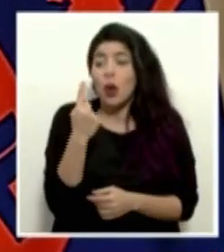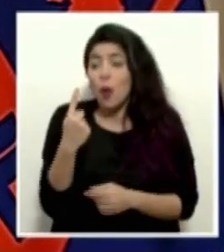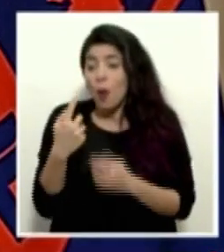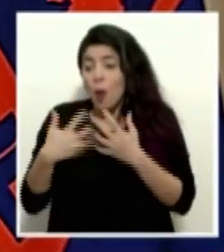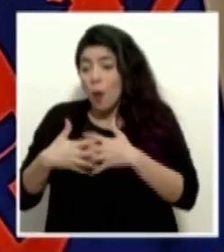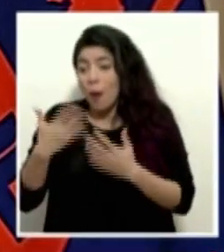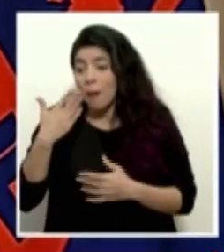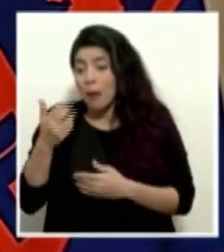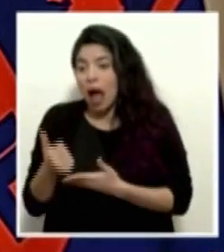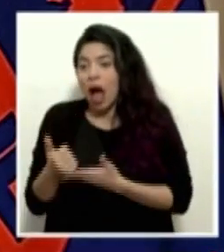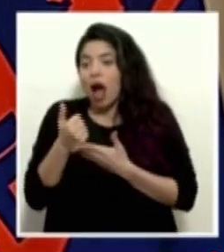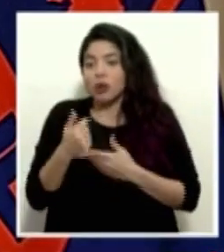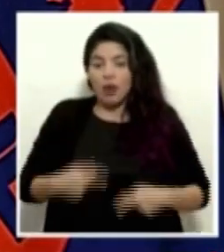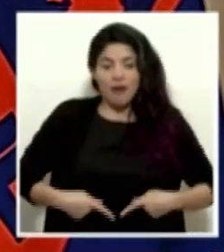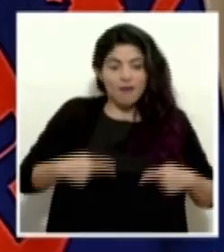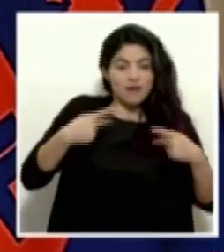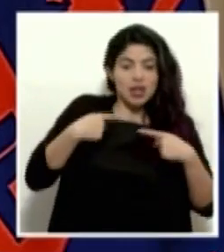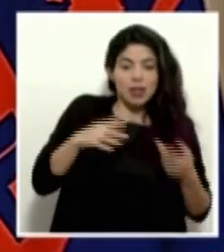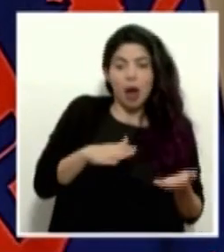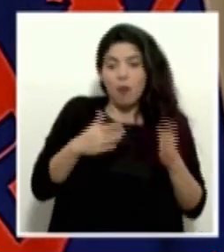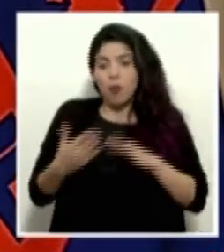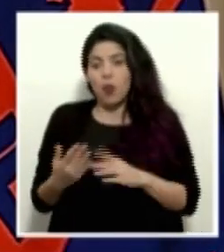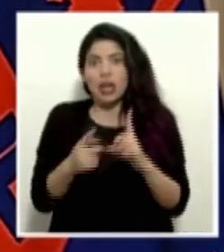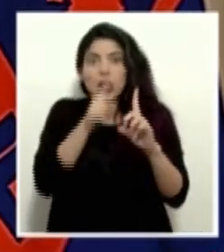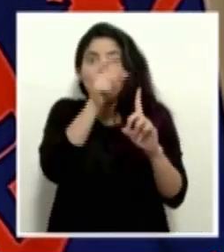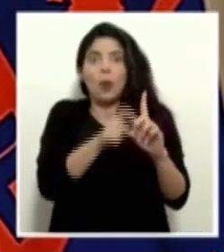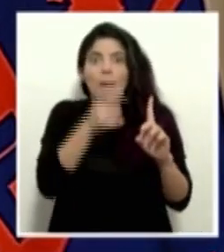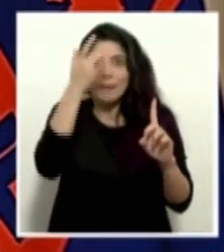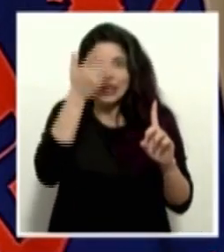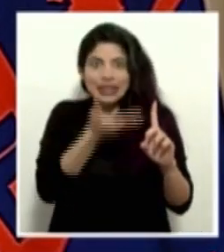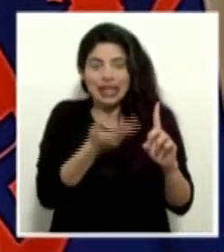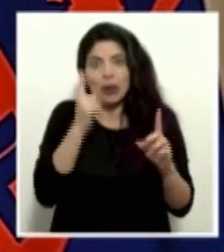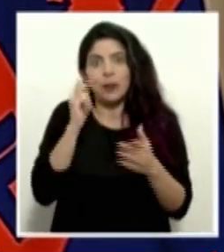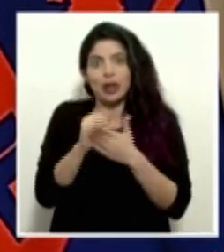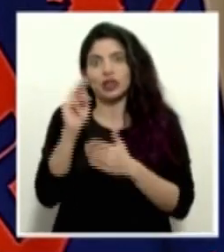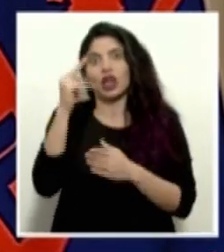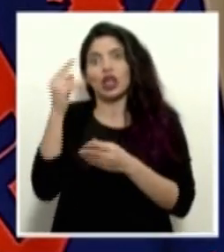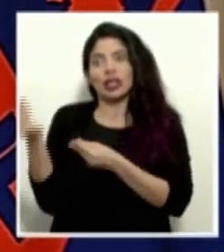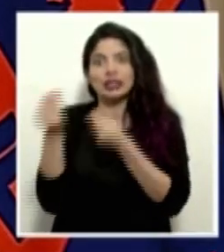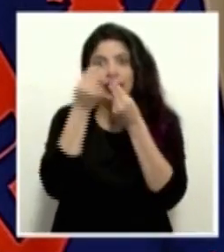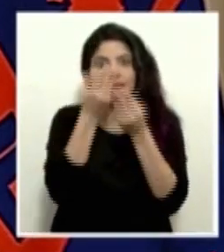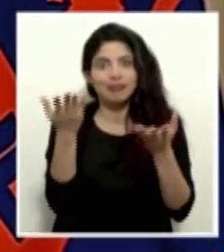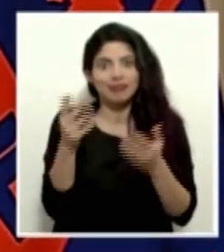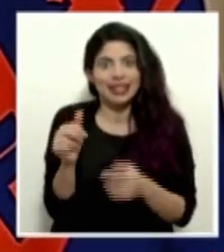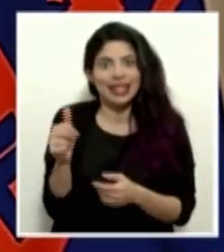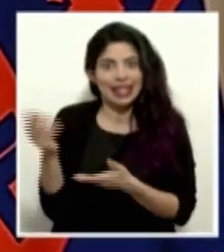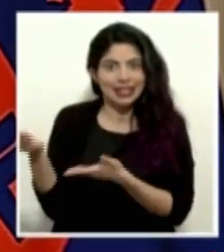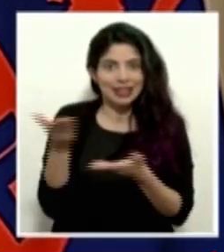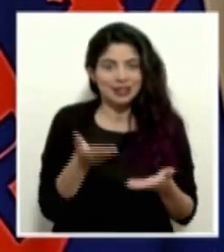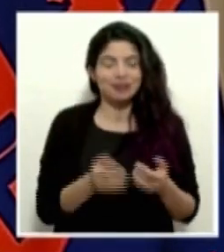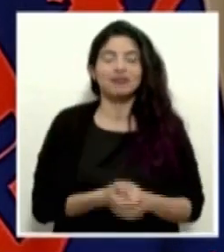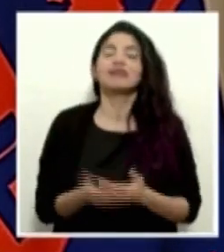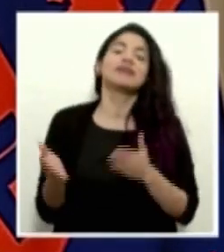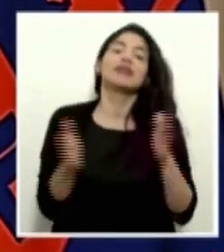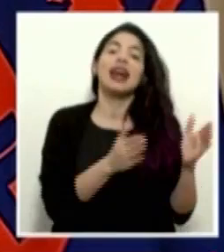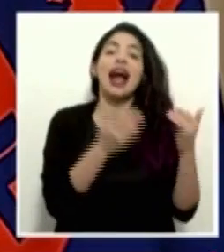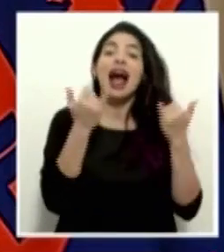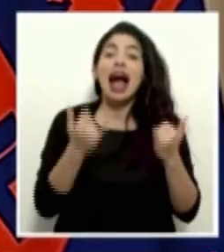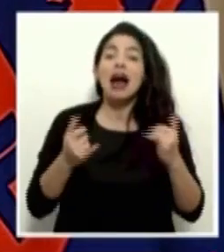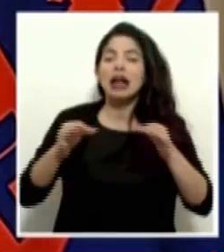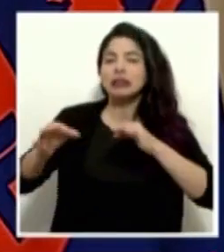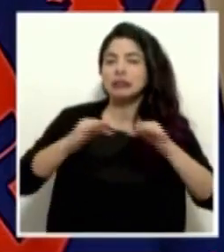entre la vida y la muerte de los pacientes. Y ahora quiero abordar, para poner en perspectiva,